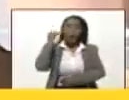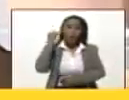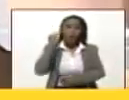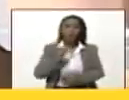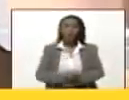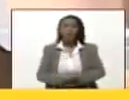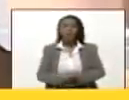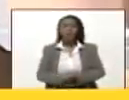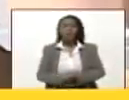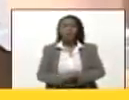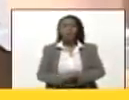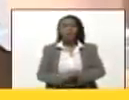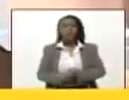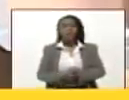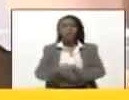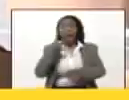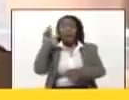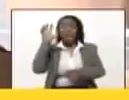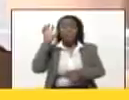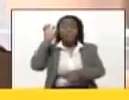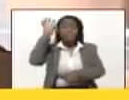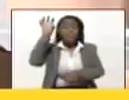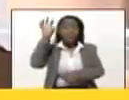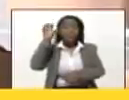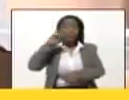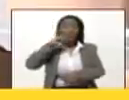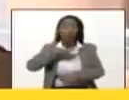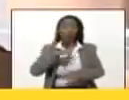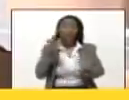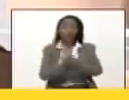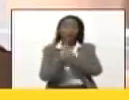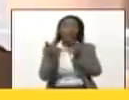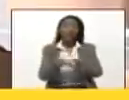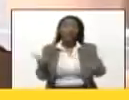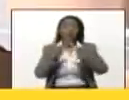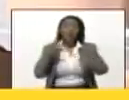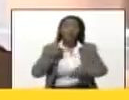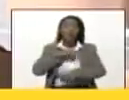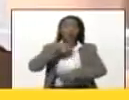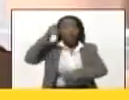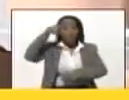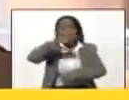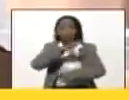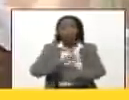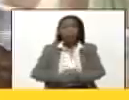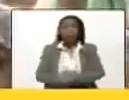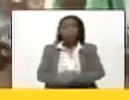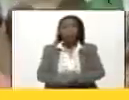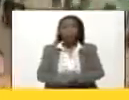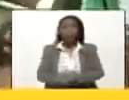nuestras abuelas y el patrimonio histórico y los valores de nuestros pueblos